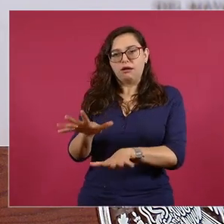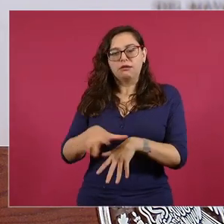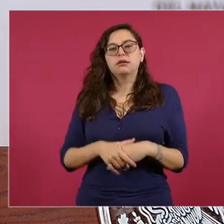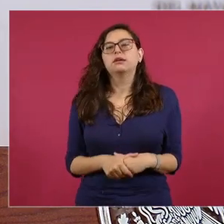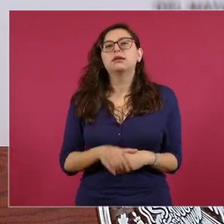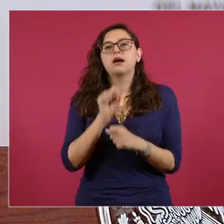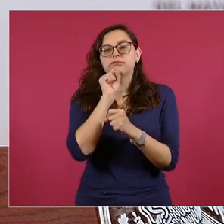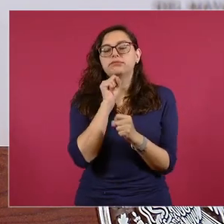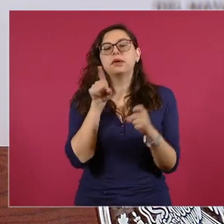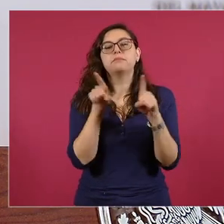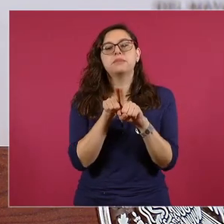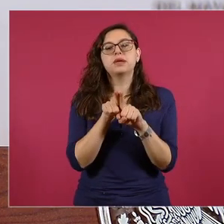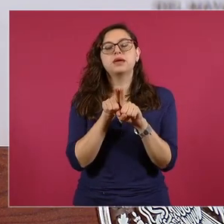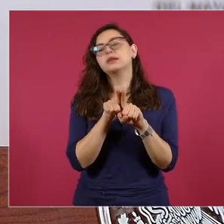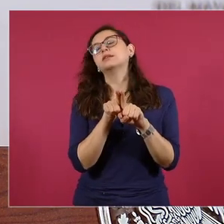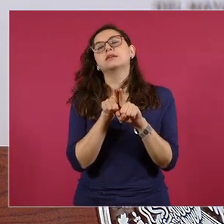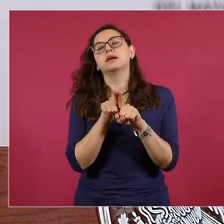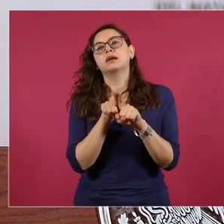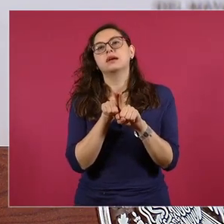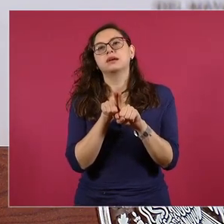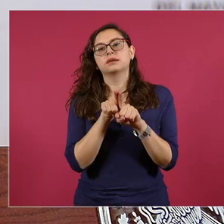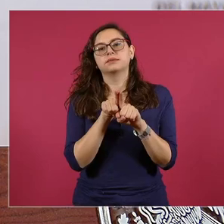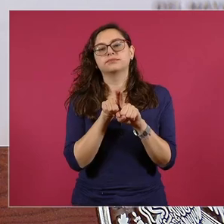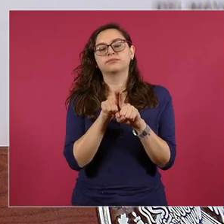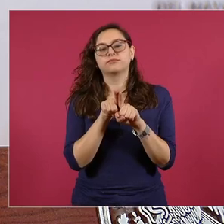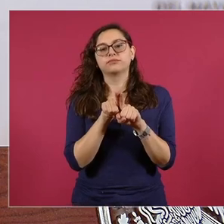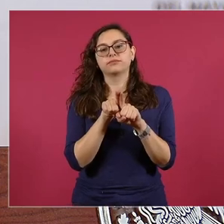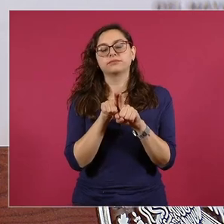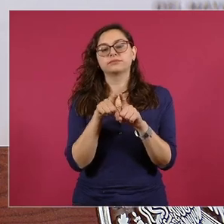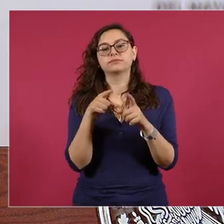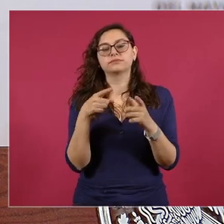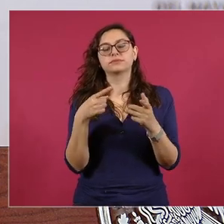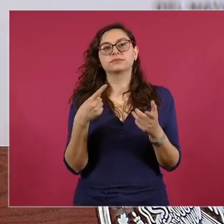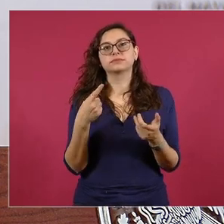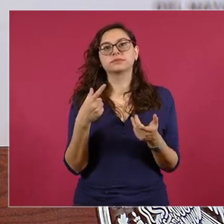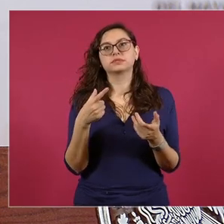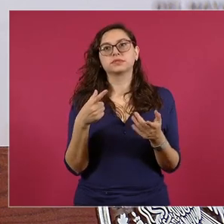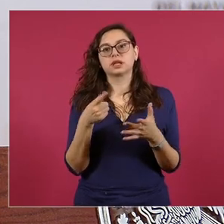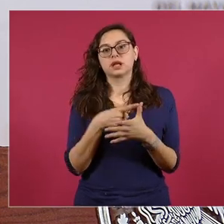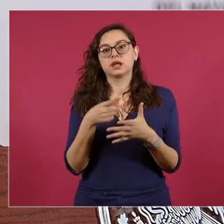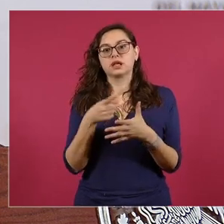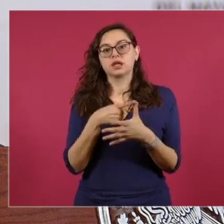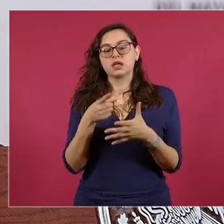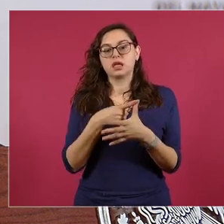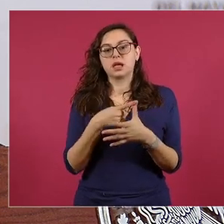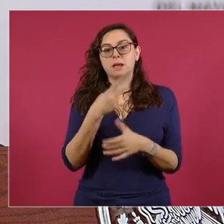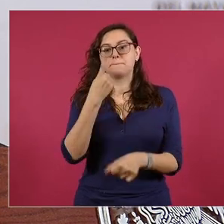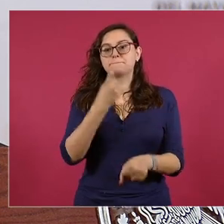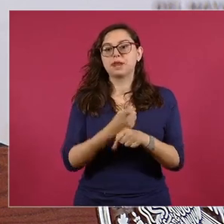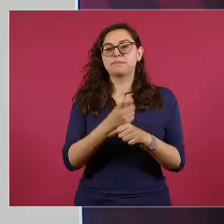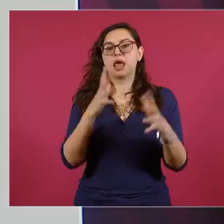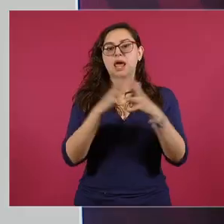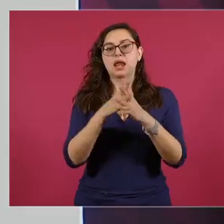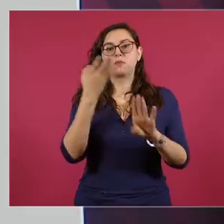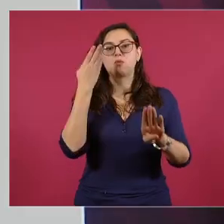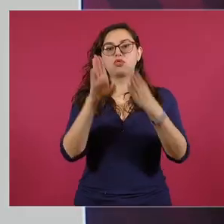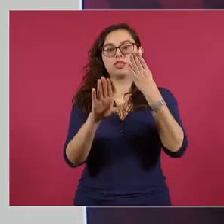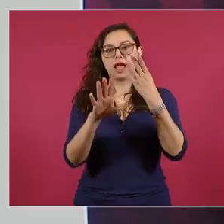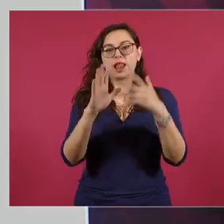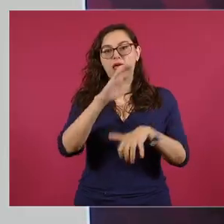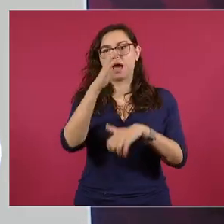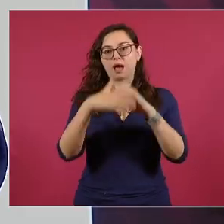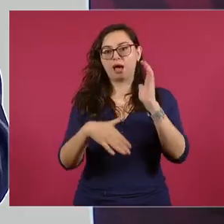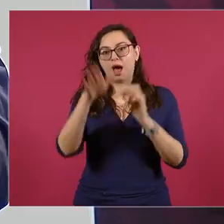logra el acuerdo con la Primera Guerra Mundial, tiene